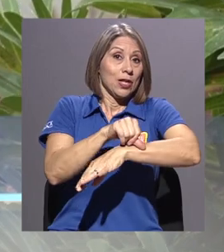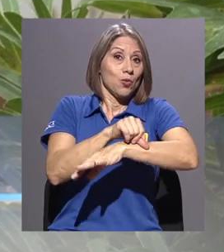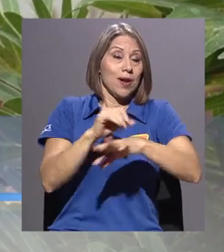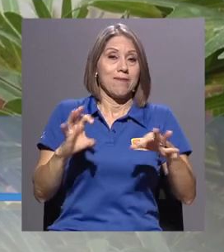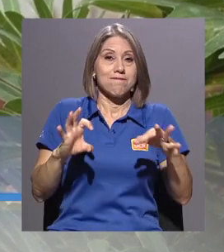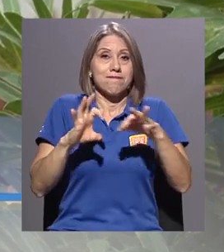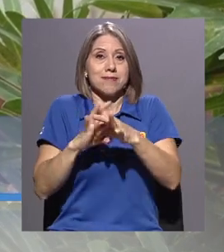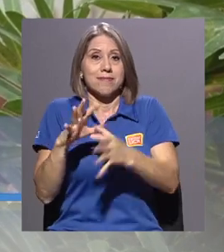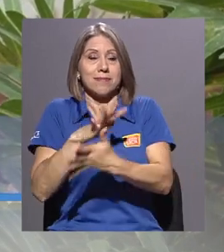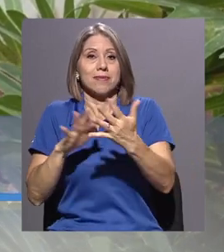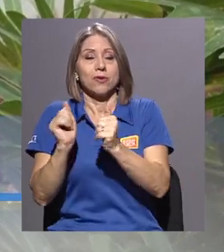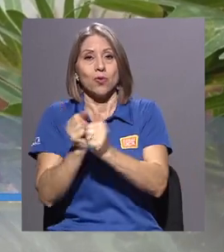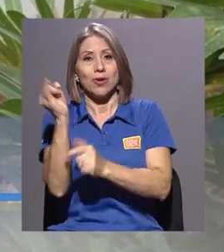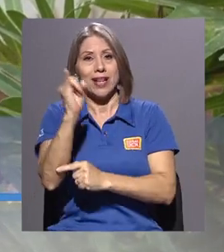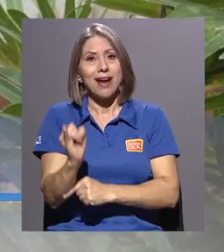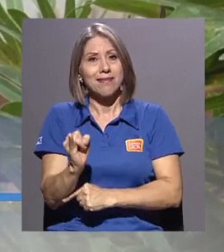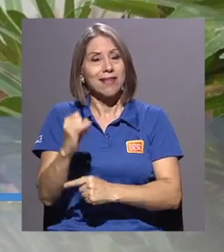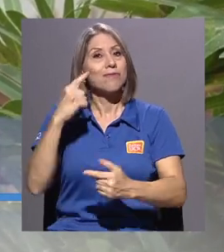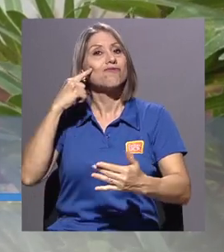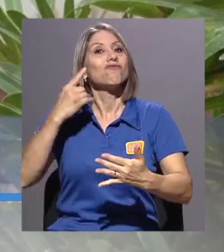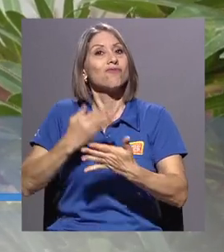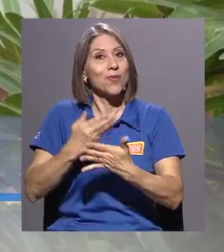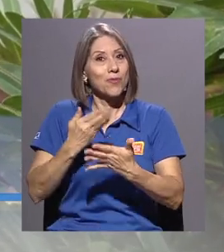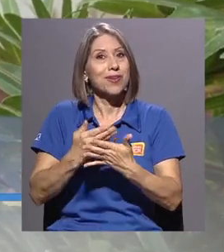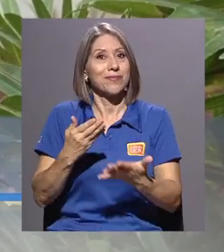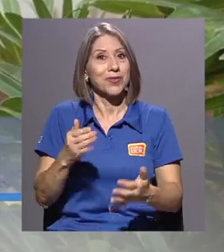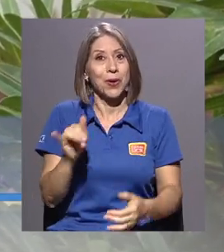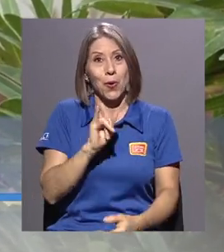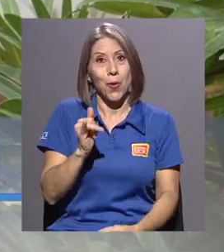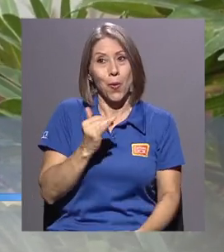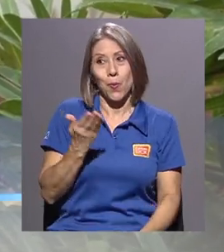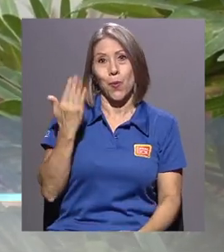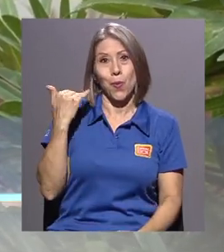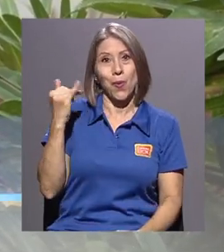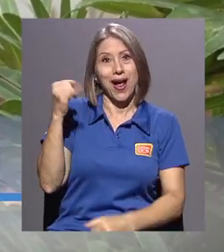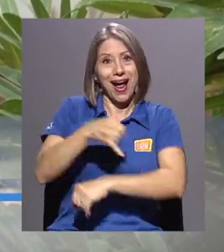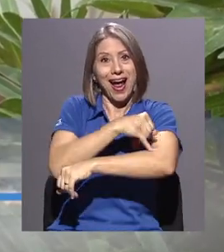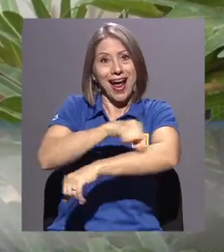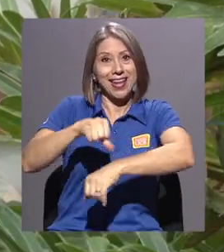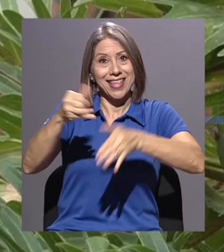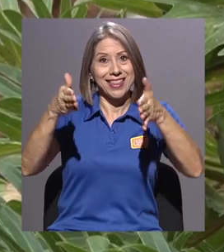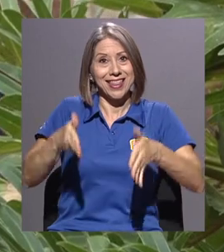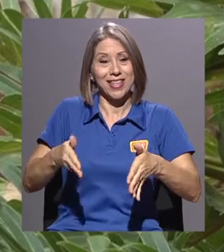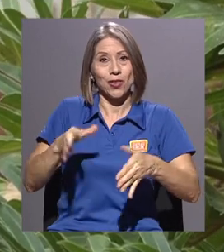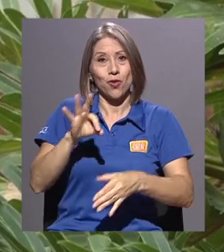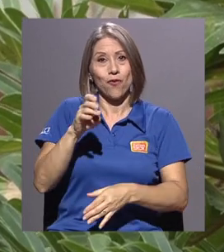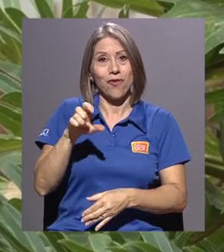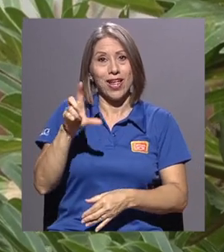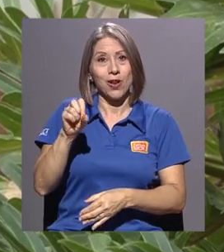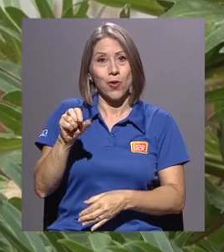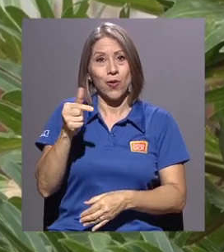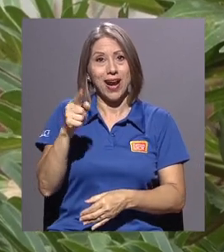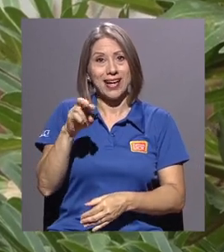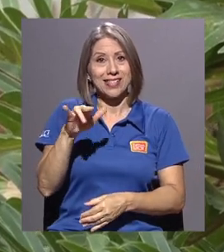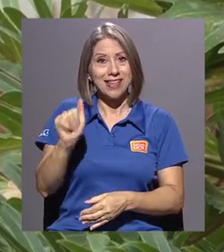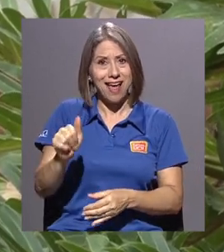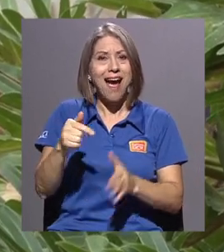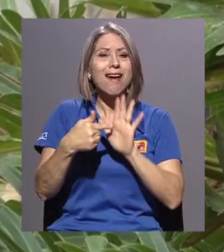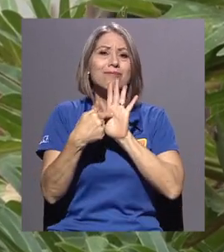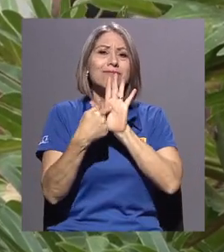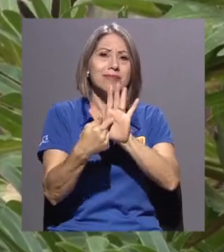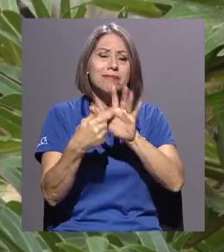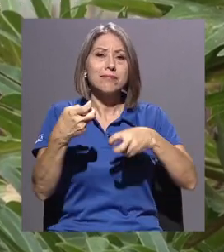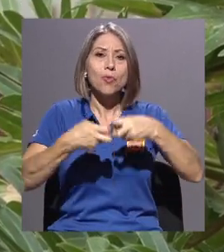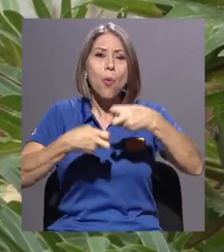arte logra evidenciar, como lo logró el arquitecto Felo García, problemas sociales a través